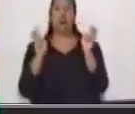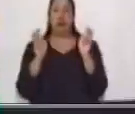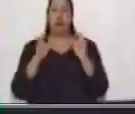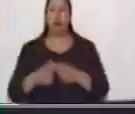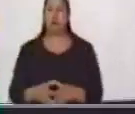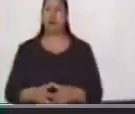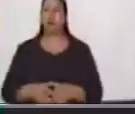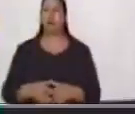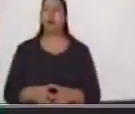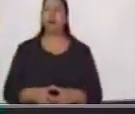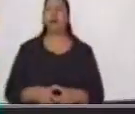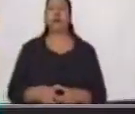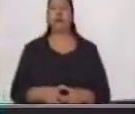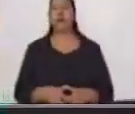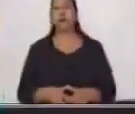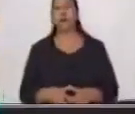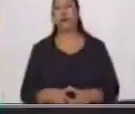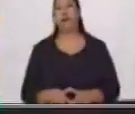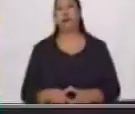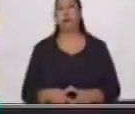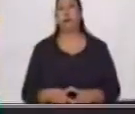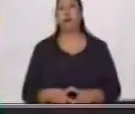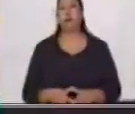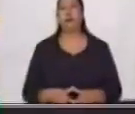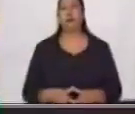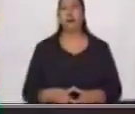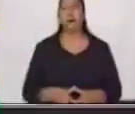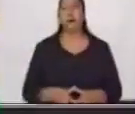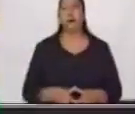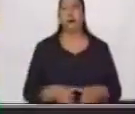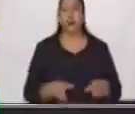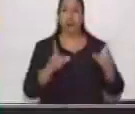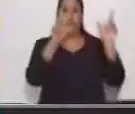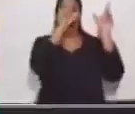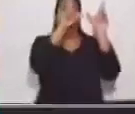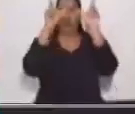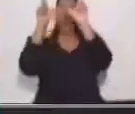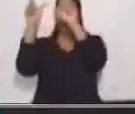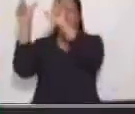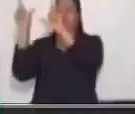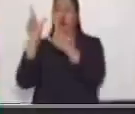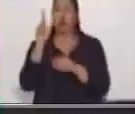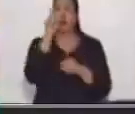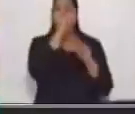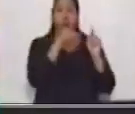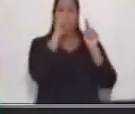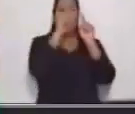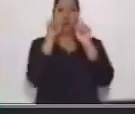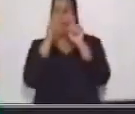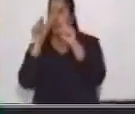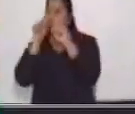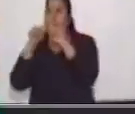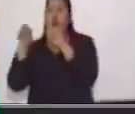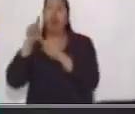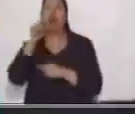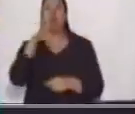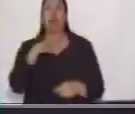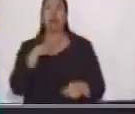conceptual se caracteriza porque la información tiene cierta jerarquía que tú debes respetar.